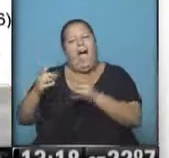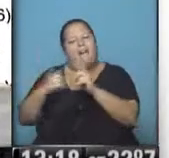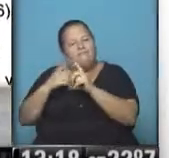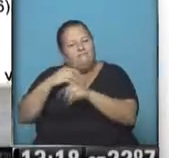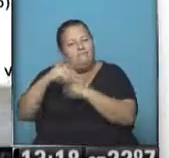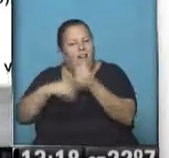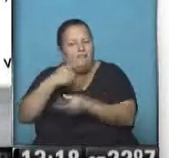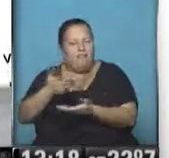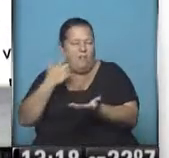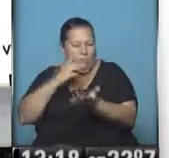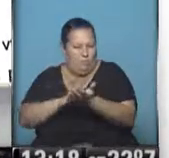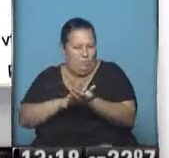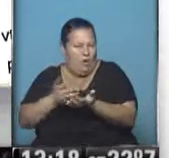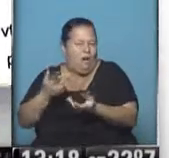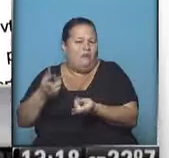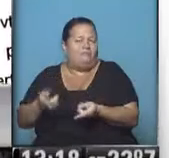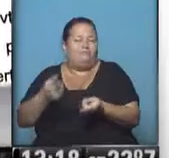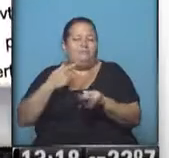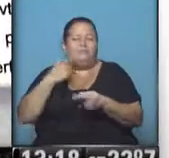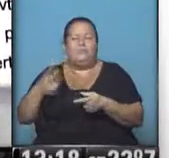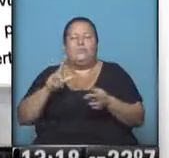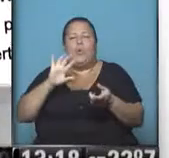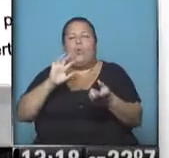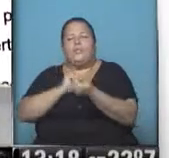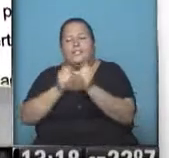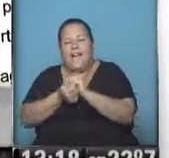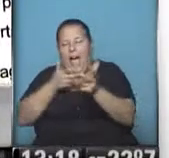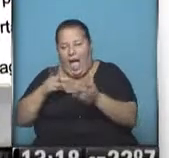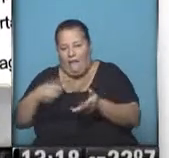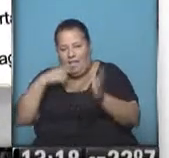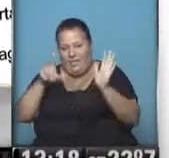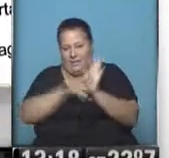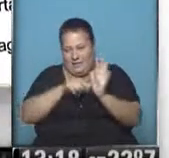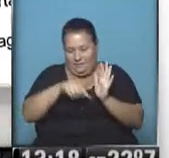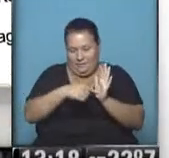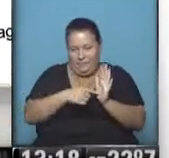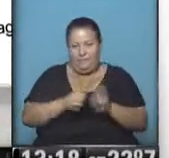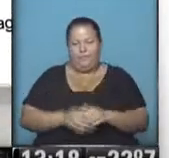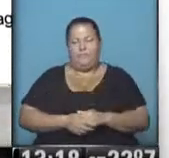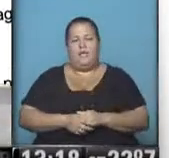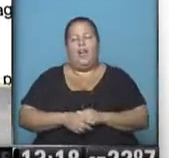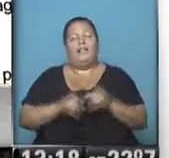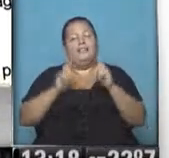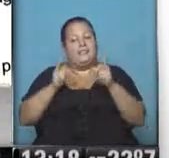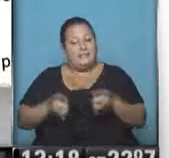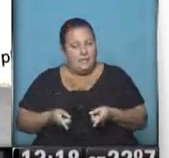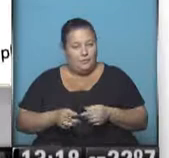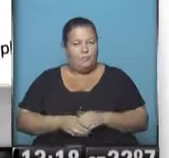demostrada en lo que a su disposición, a su sexualidad se refiriera, dice el fallo. Y a la vez,